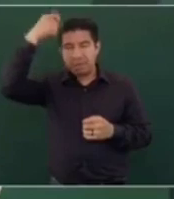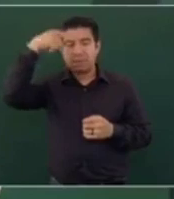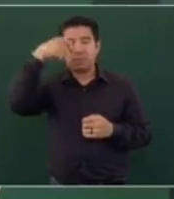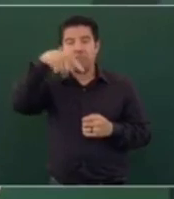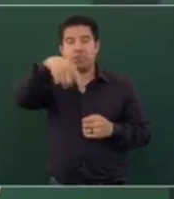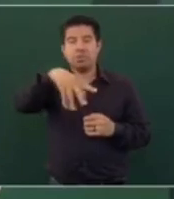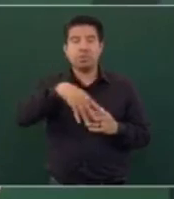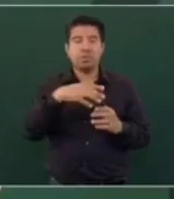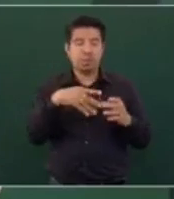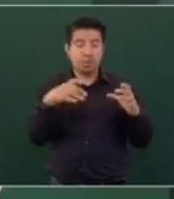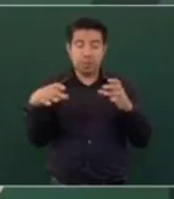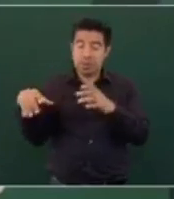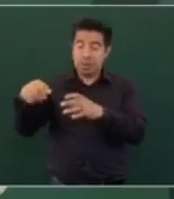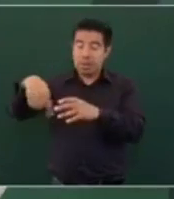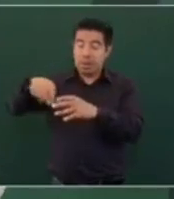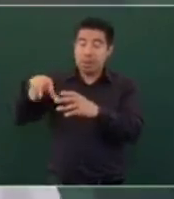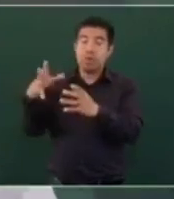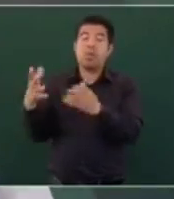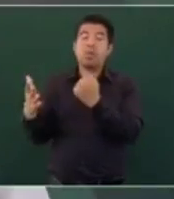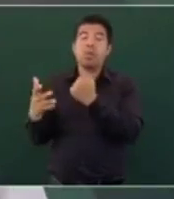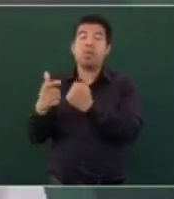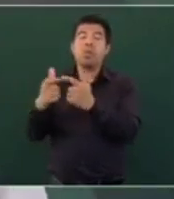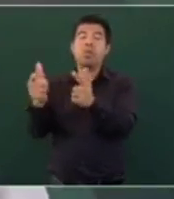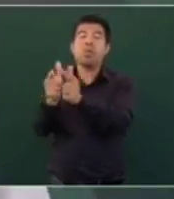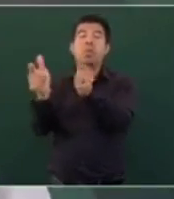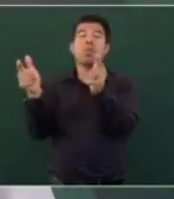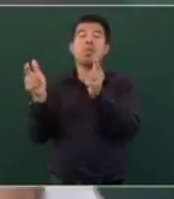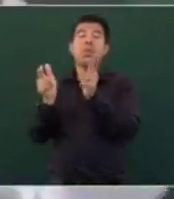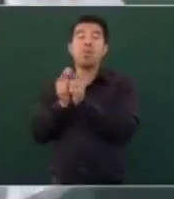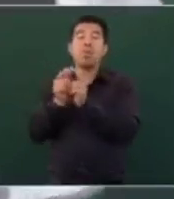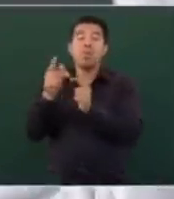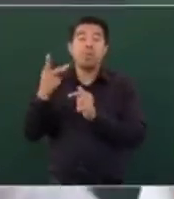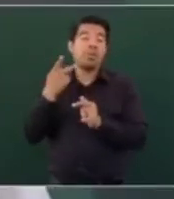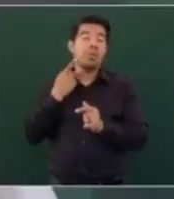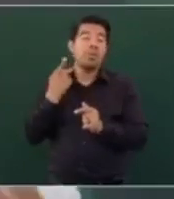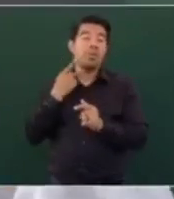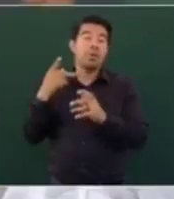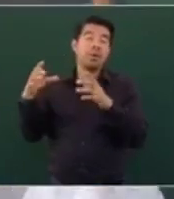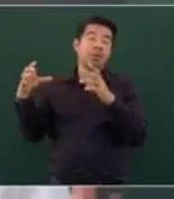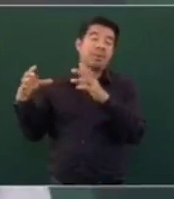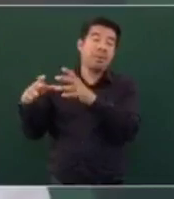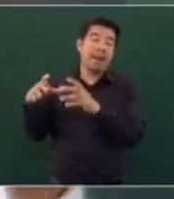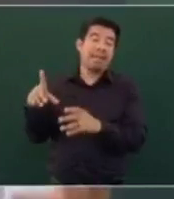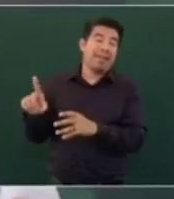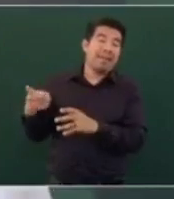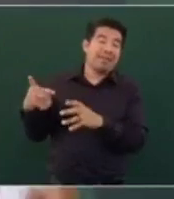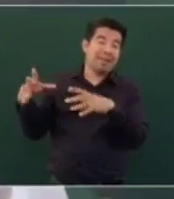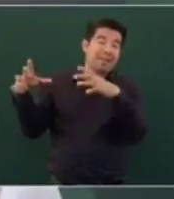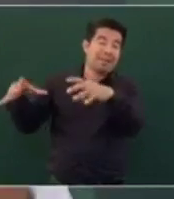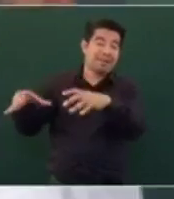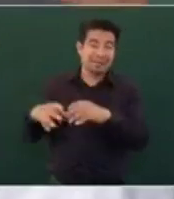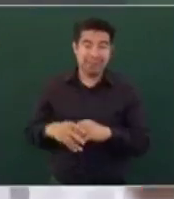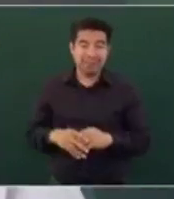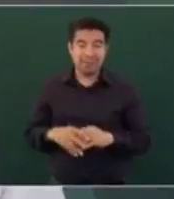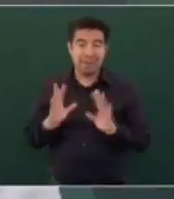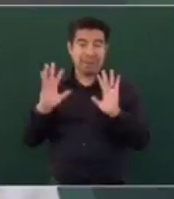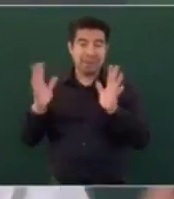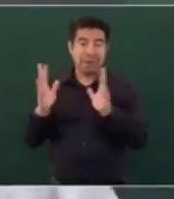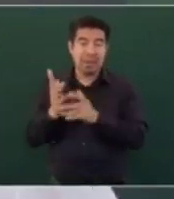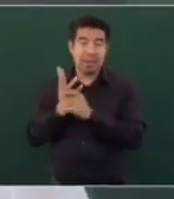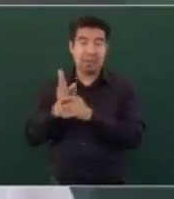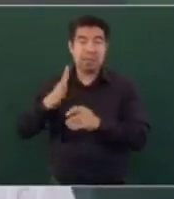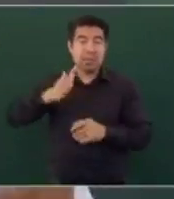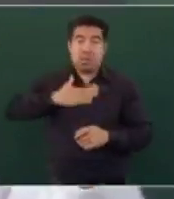la presidencia del bloque conservador. Ya se autonombraron con ese